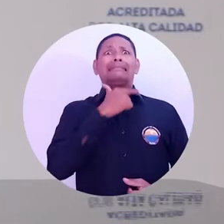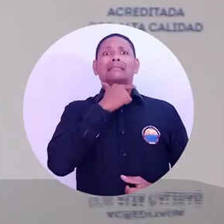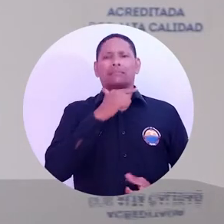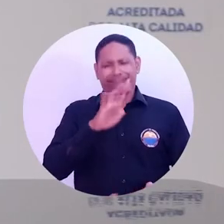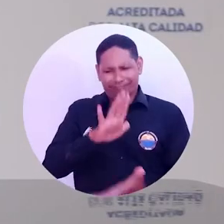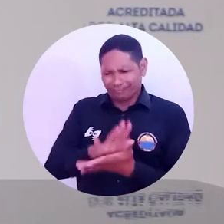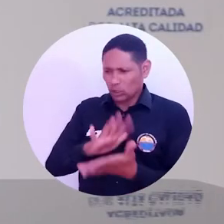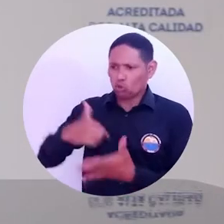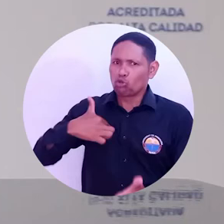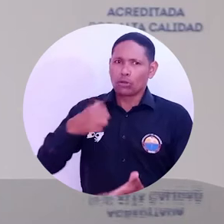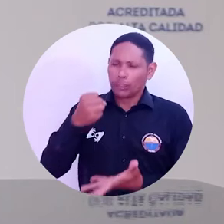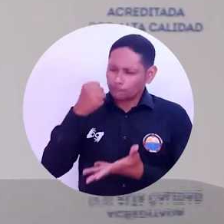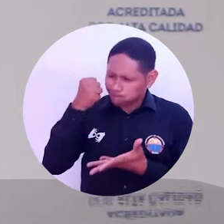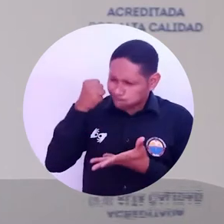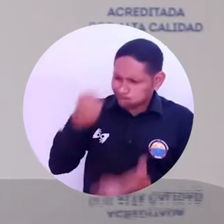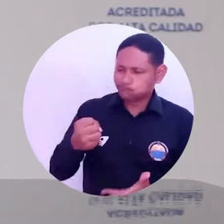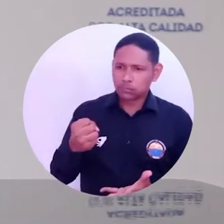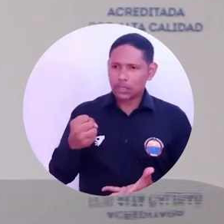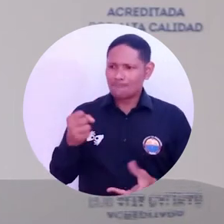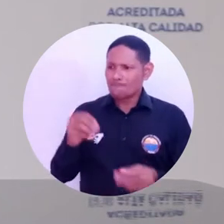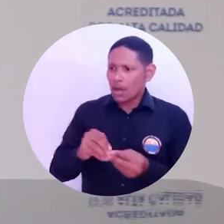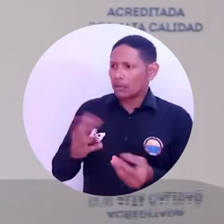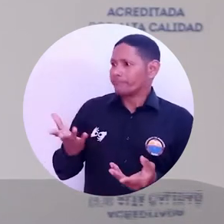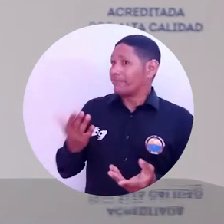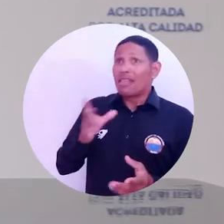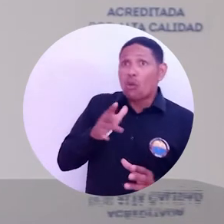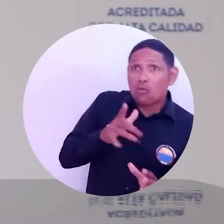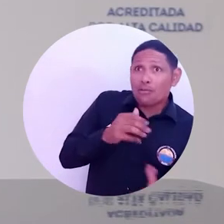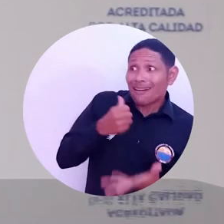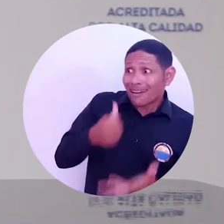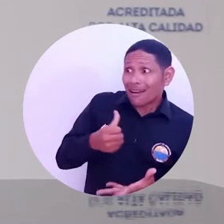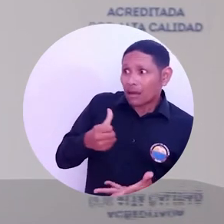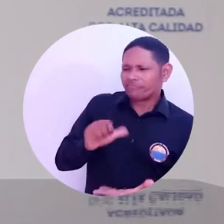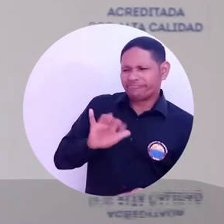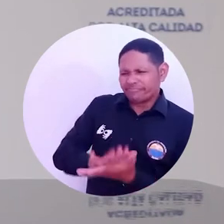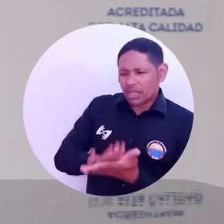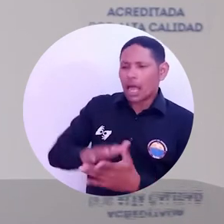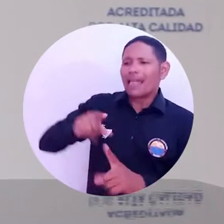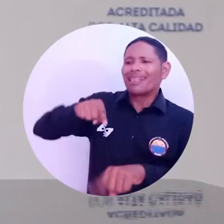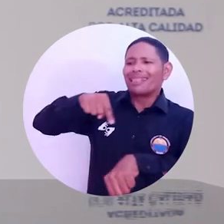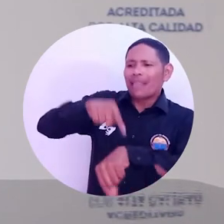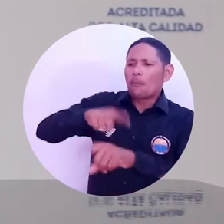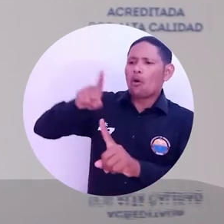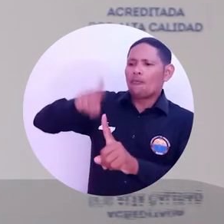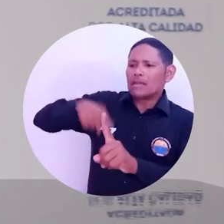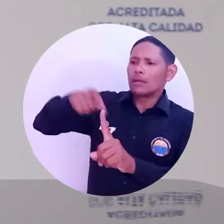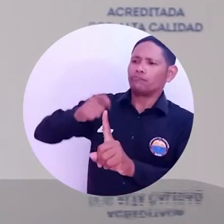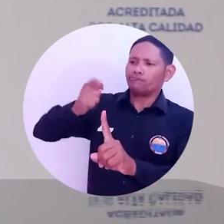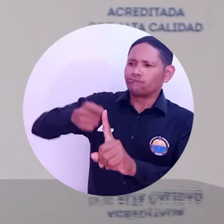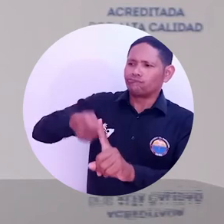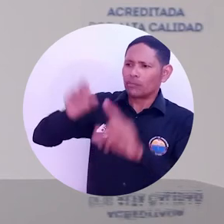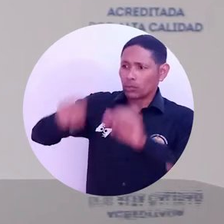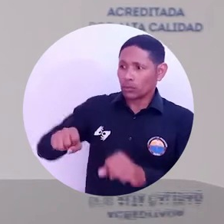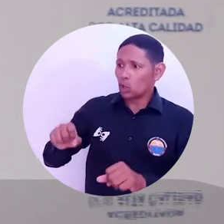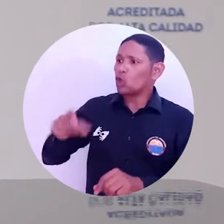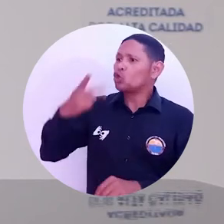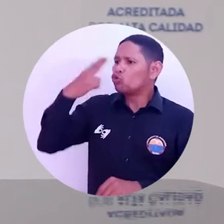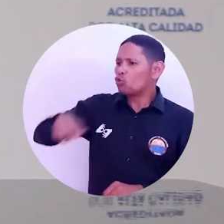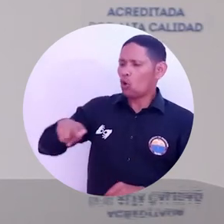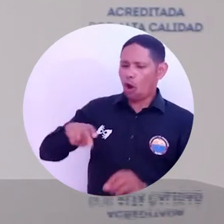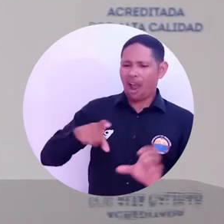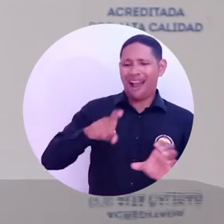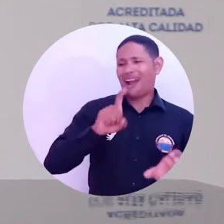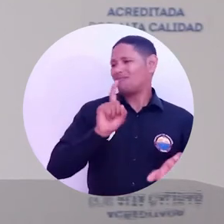recursos. Si no, vamos a financiarles eso el plazo que sea. Pero no podemos permitir que ninguno de sus hijos o hijas abandone la universidad